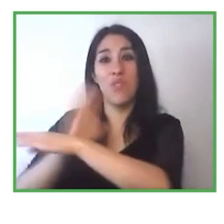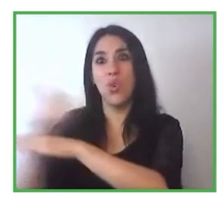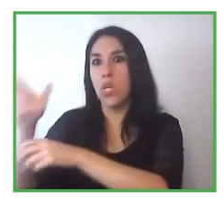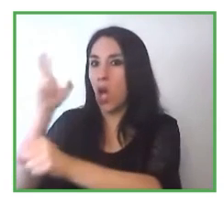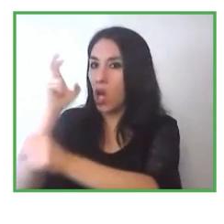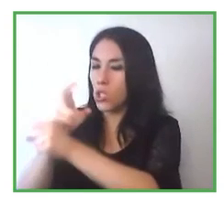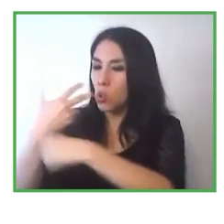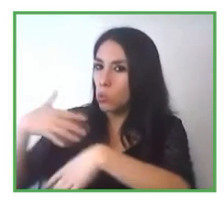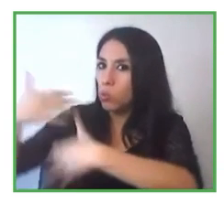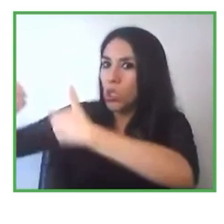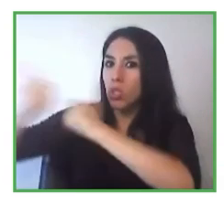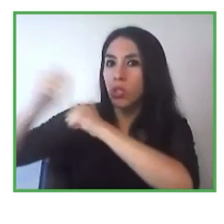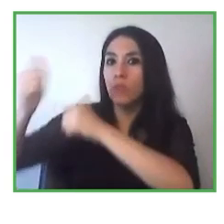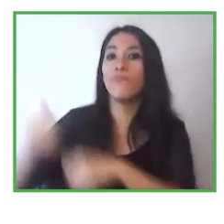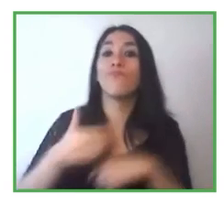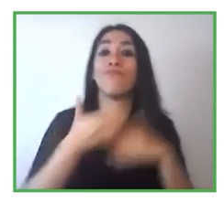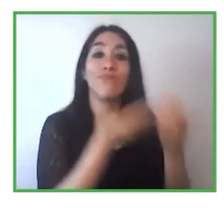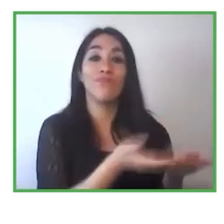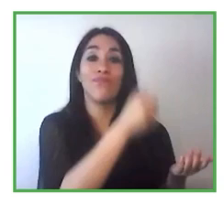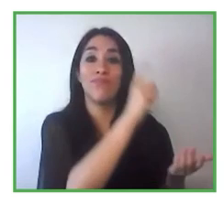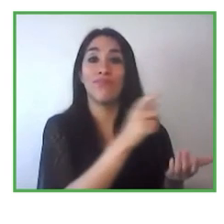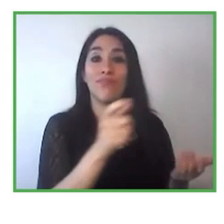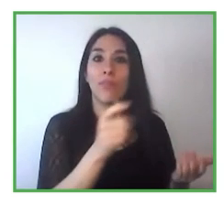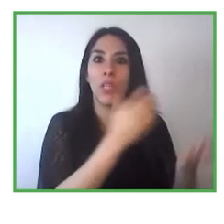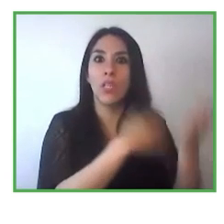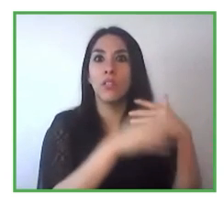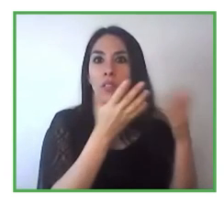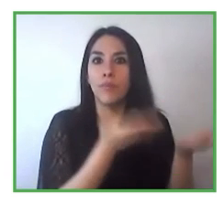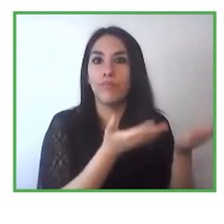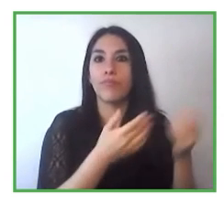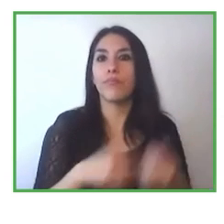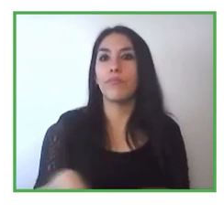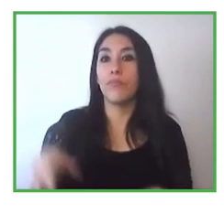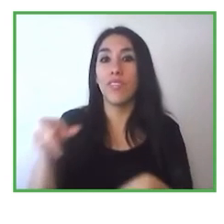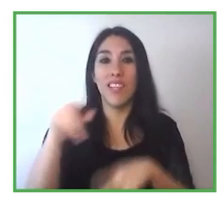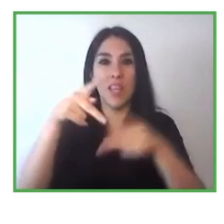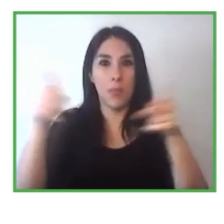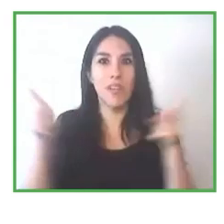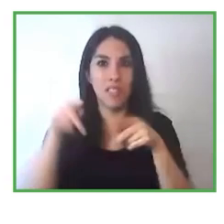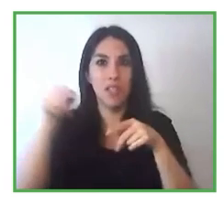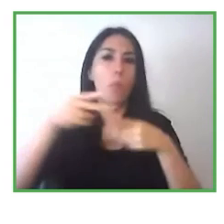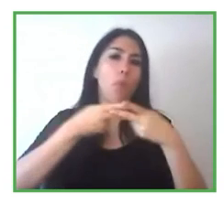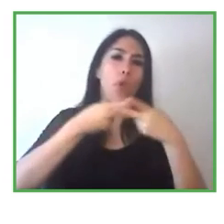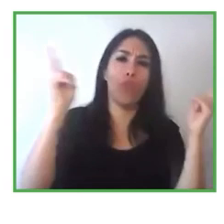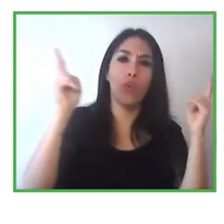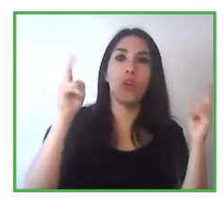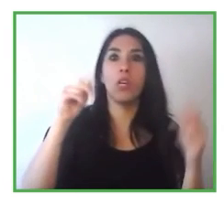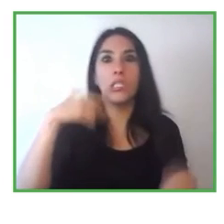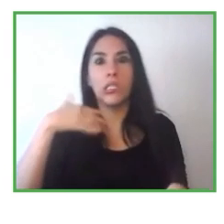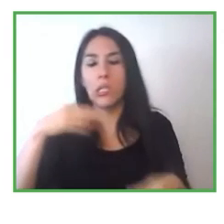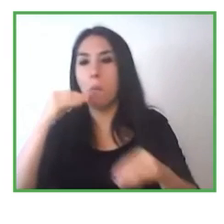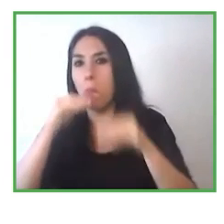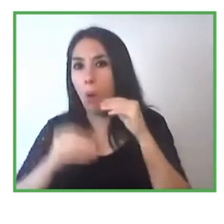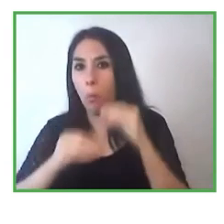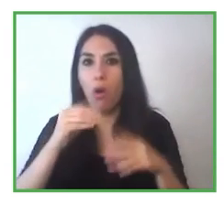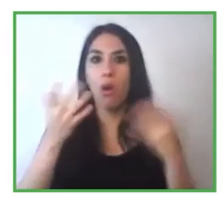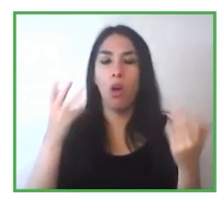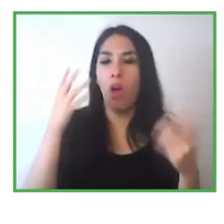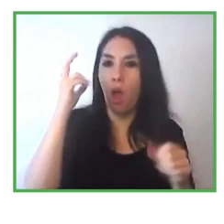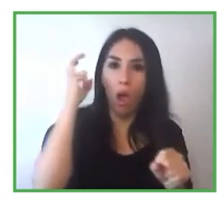todas tenemos desafíos el día a día es un reto para nosotros pero lo bueno es que tenemos